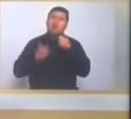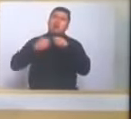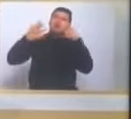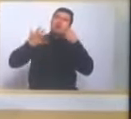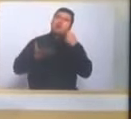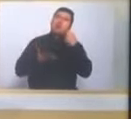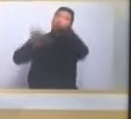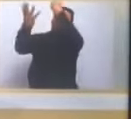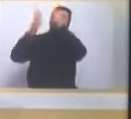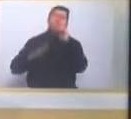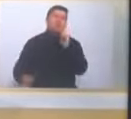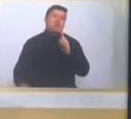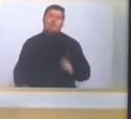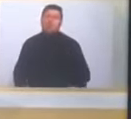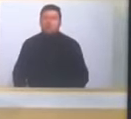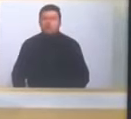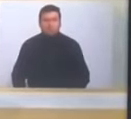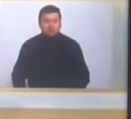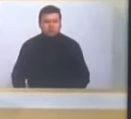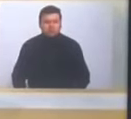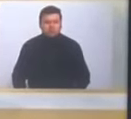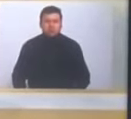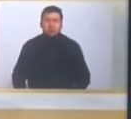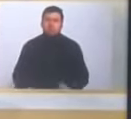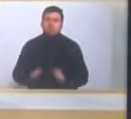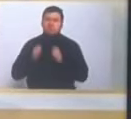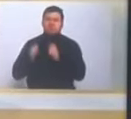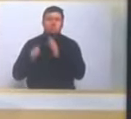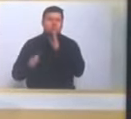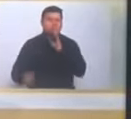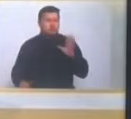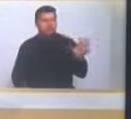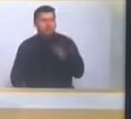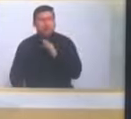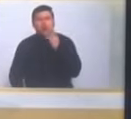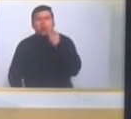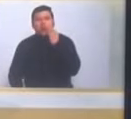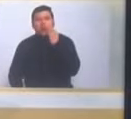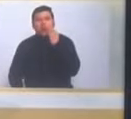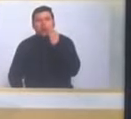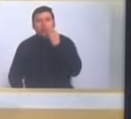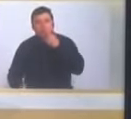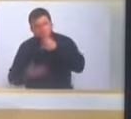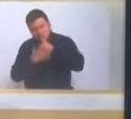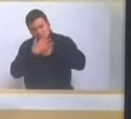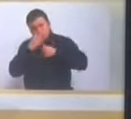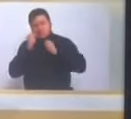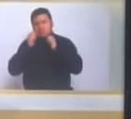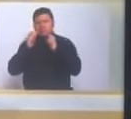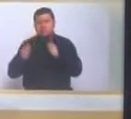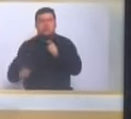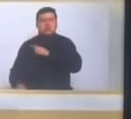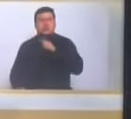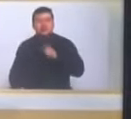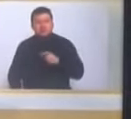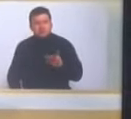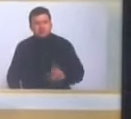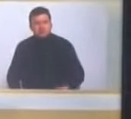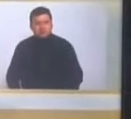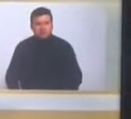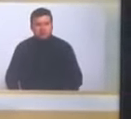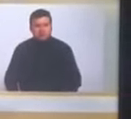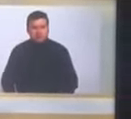Electricaribe para entregársela a todos los hogares del Caribe colombiano porque la necesitamos hogares